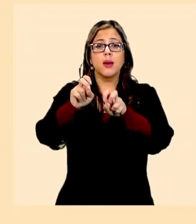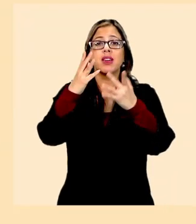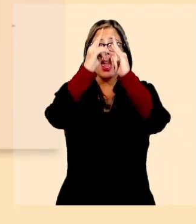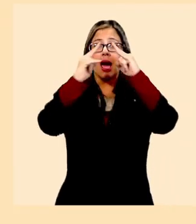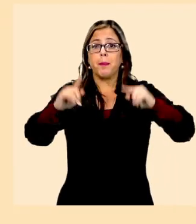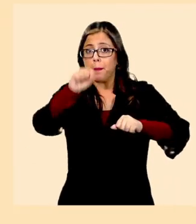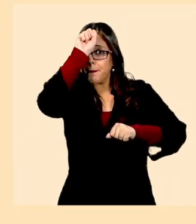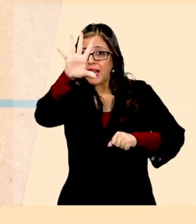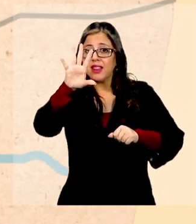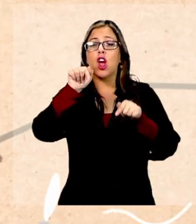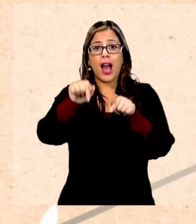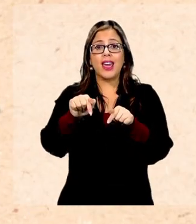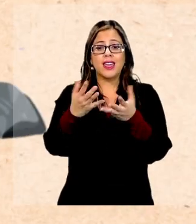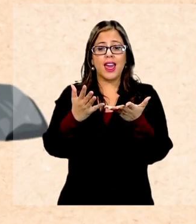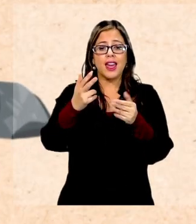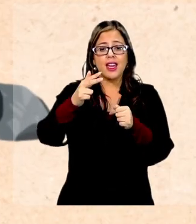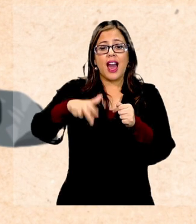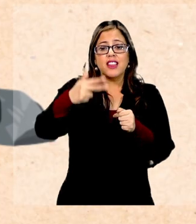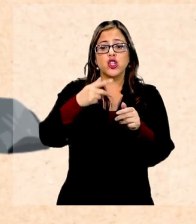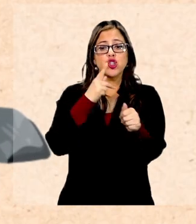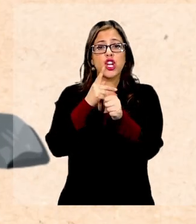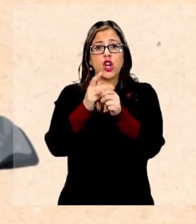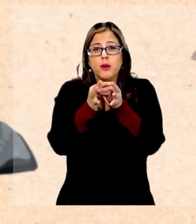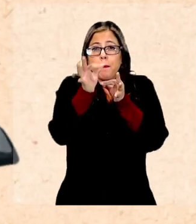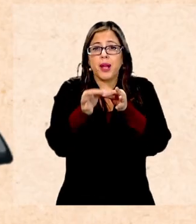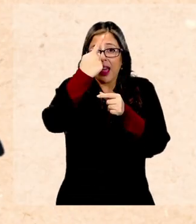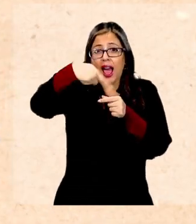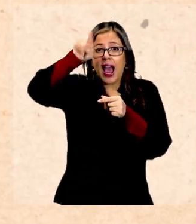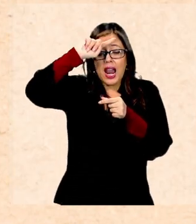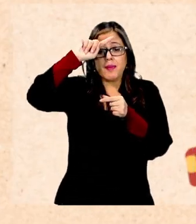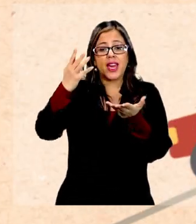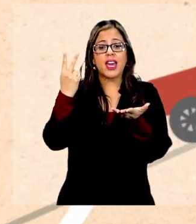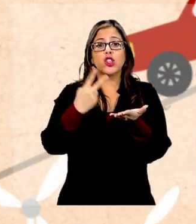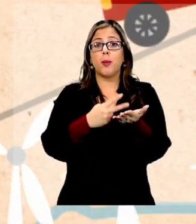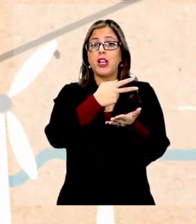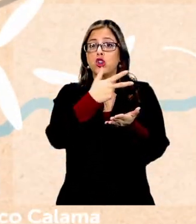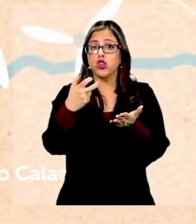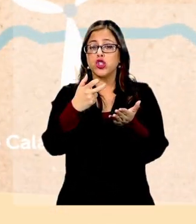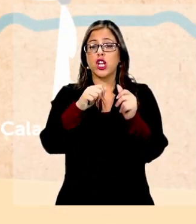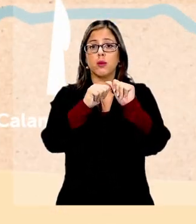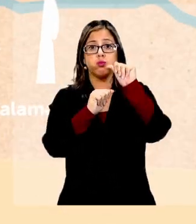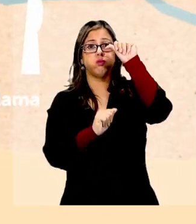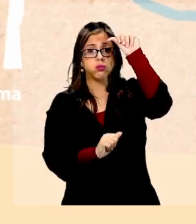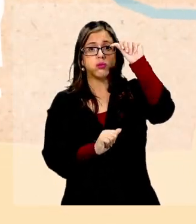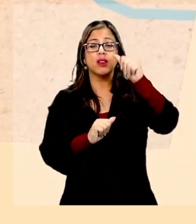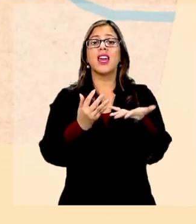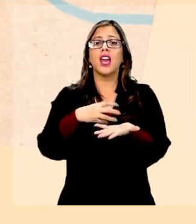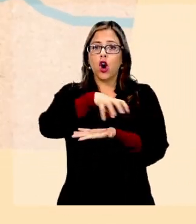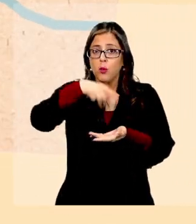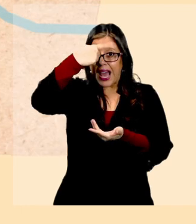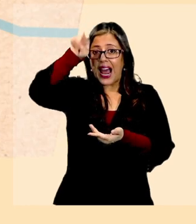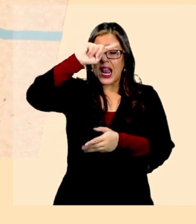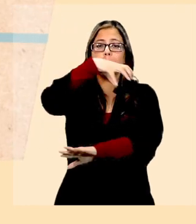ubicado a 18 kilómetros de la ciudad de Calama, a 2.870 metros de altitud en la comuna de Calama, región de Antofagasta.